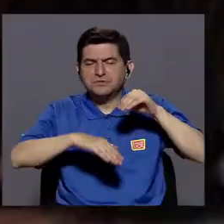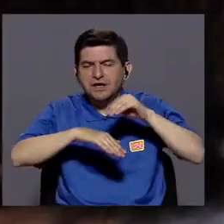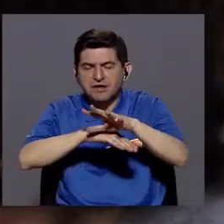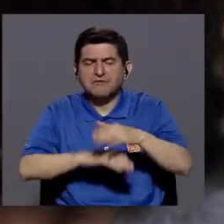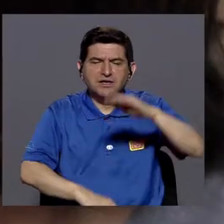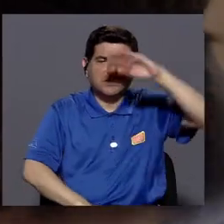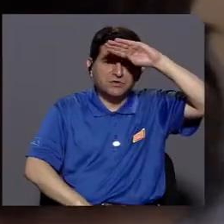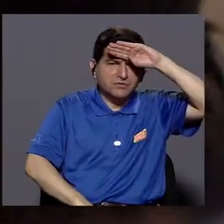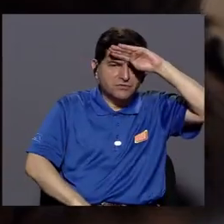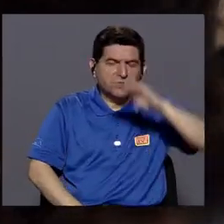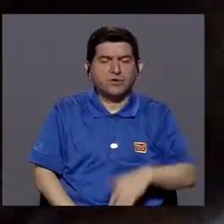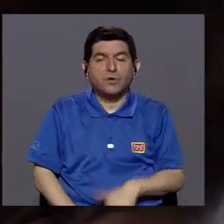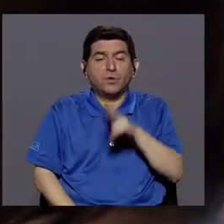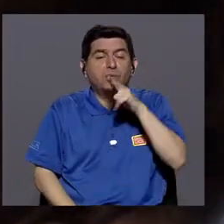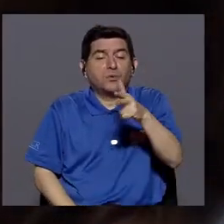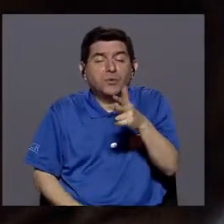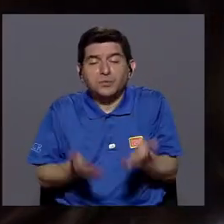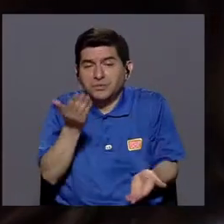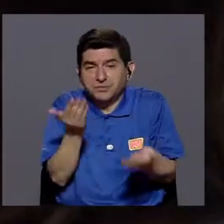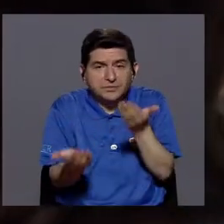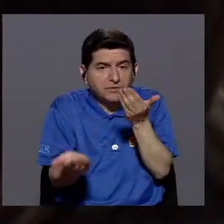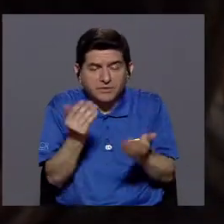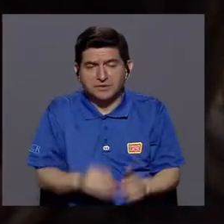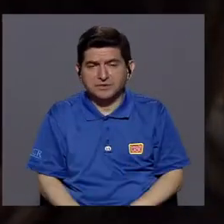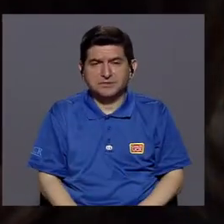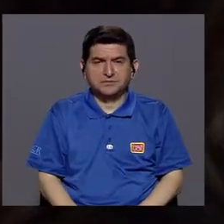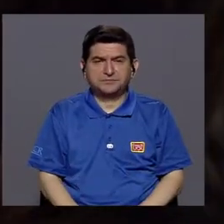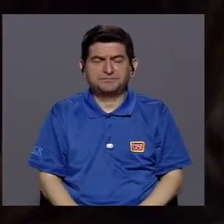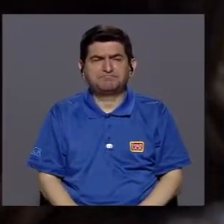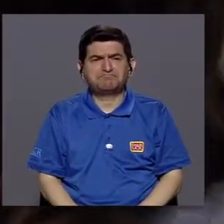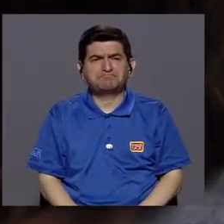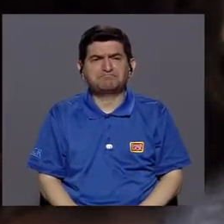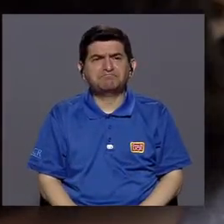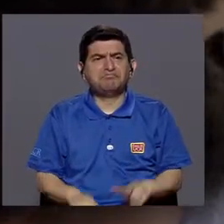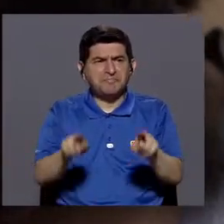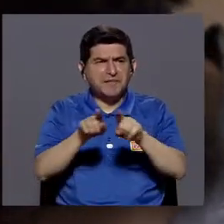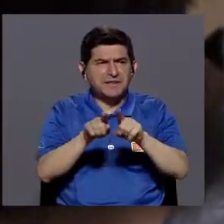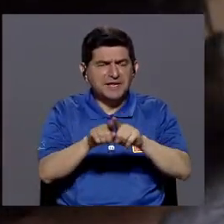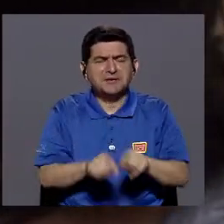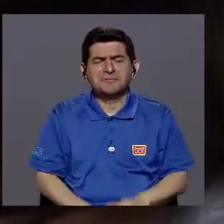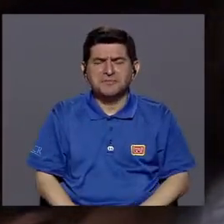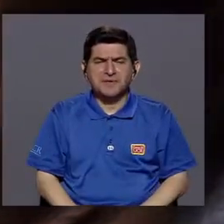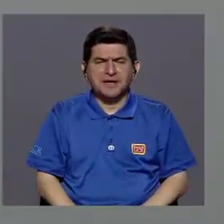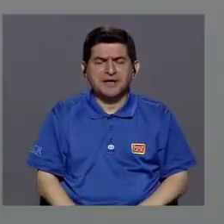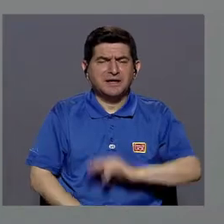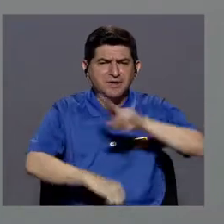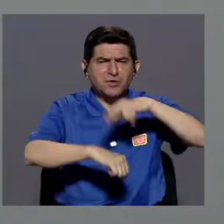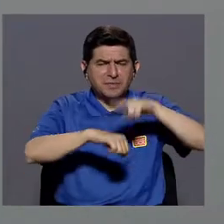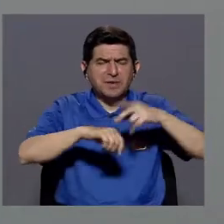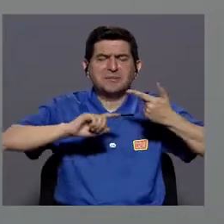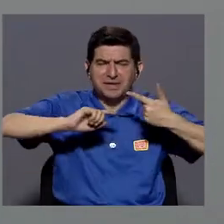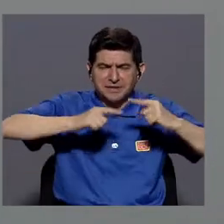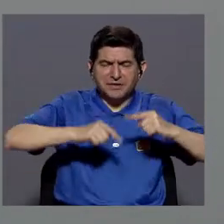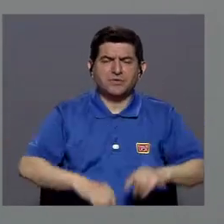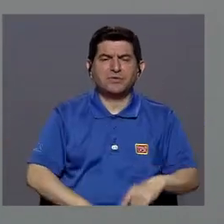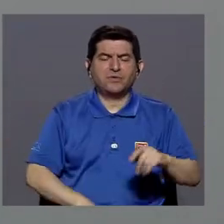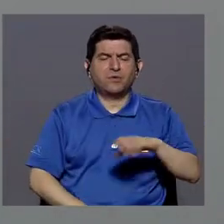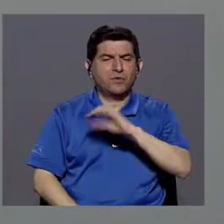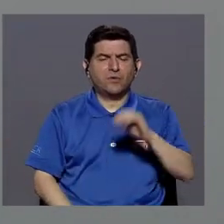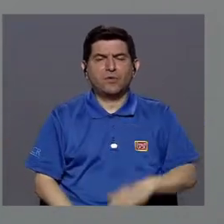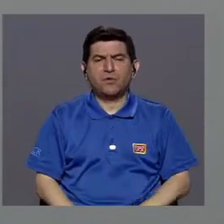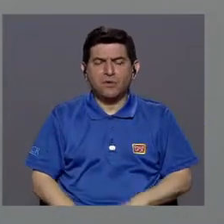puede haber fiebre, puede haber vómitos con algunas vacunaciones, generalmente hay dolor, puede haber